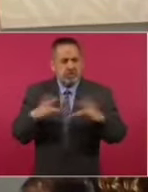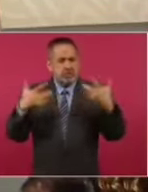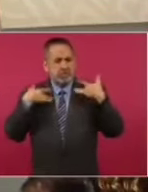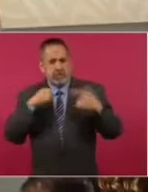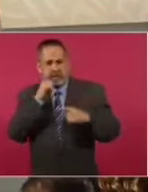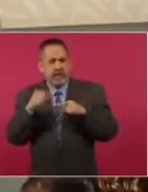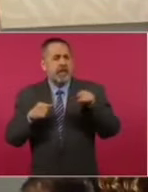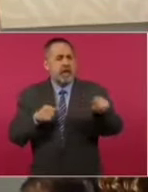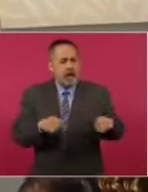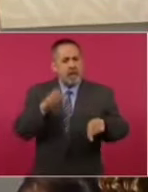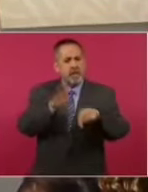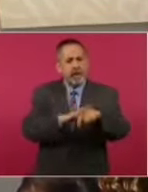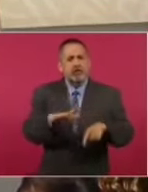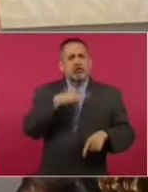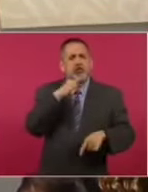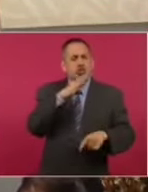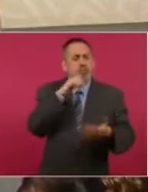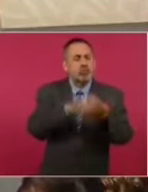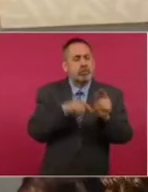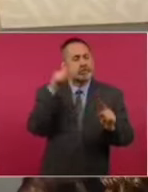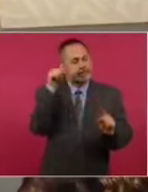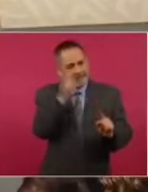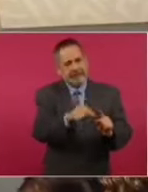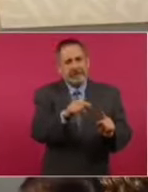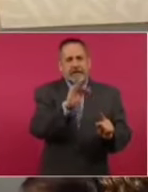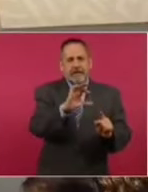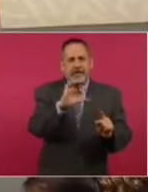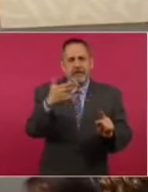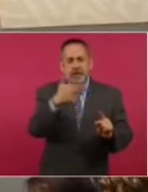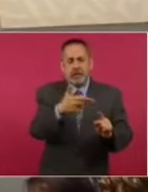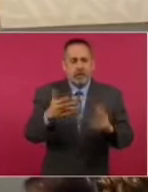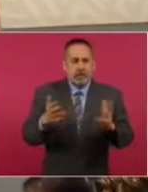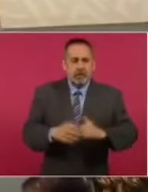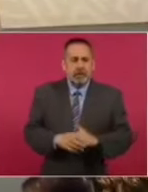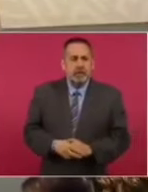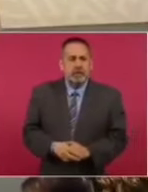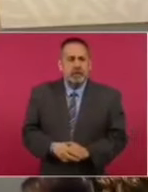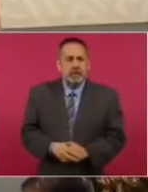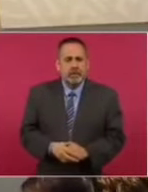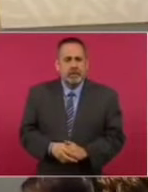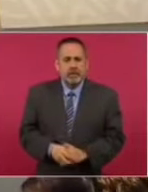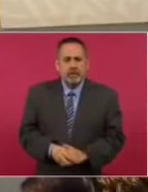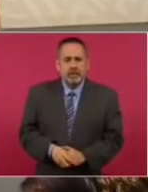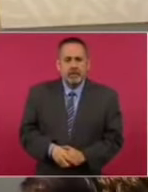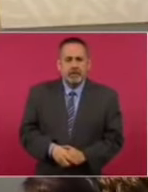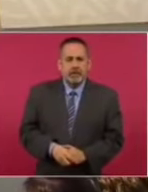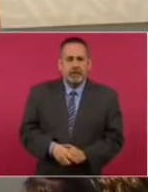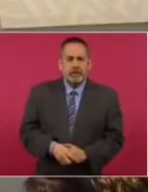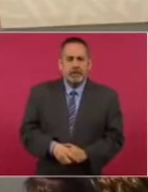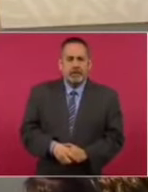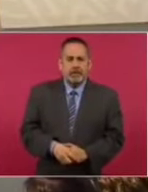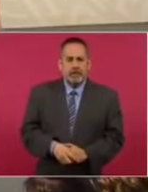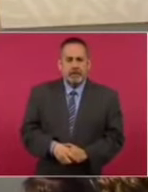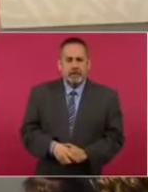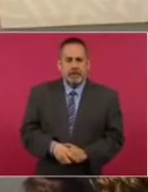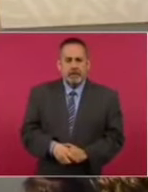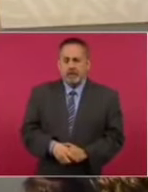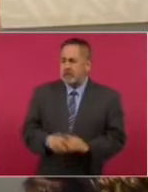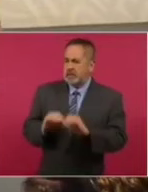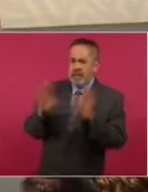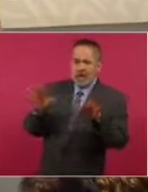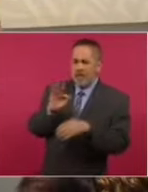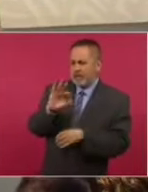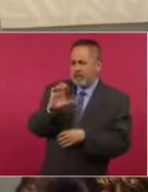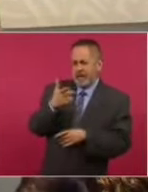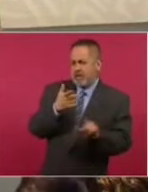pero los de antes eran muy corruptos, y el más corrupto de todos los corruptos era el presidente Felipe Calderón. Desde luego, Felipe Calderón queda